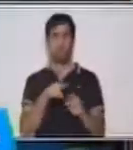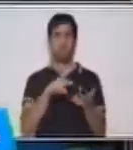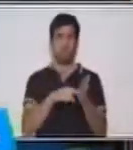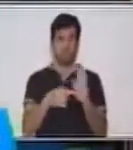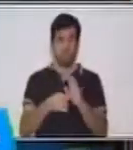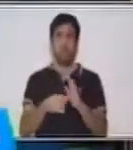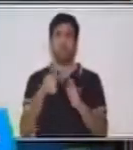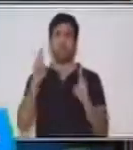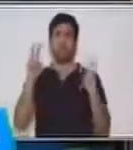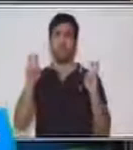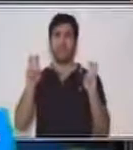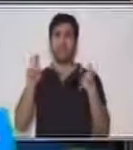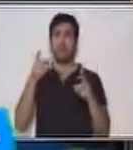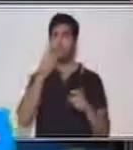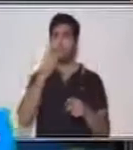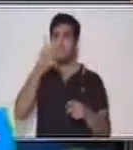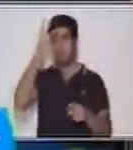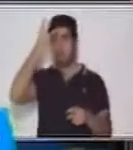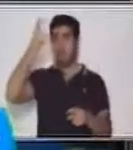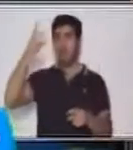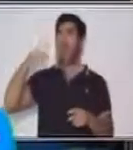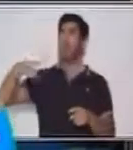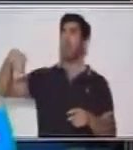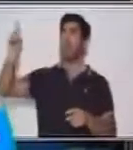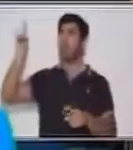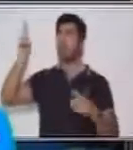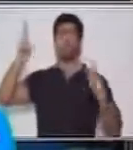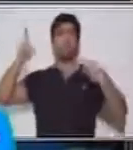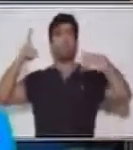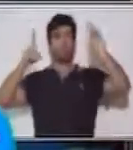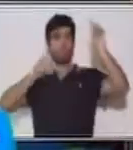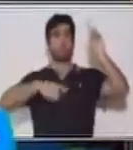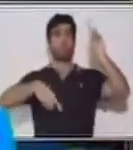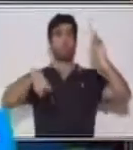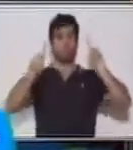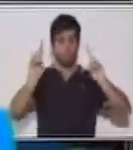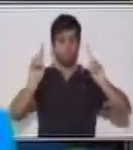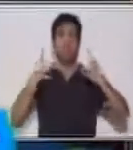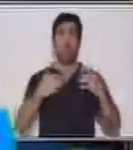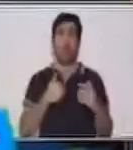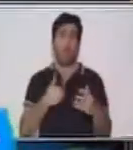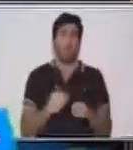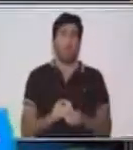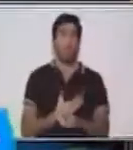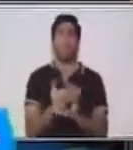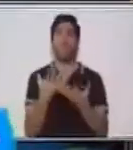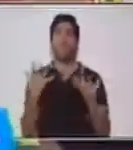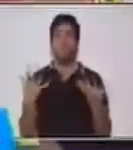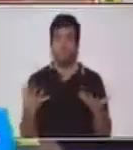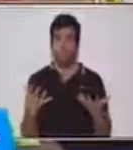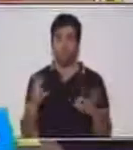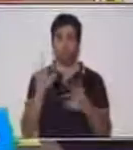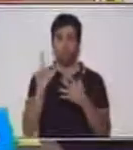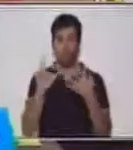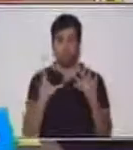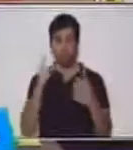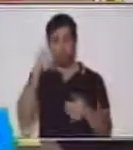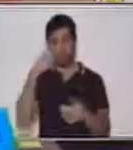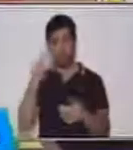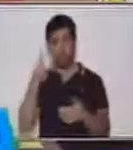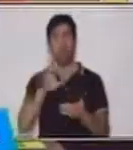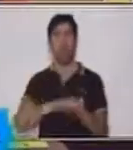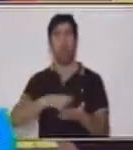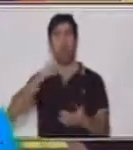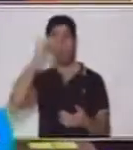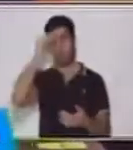dioses mayas, los números. Así es de que hay mucho que aprender. Esta es la primera clase que vamos a ver de los números mayas.